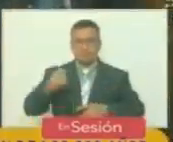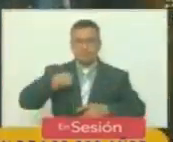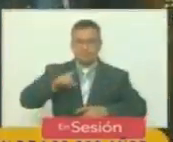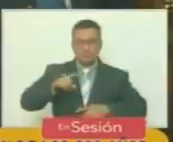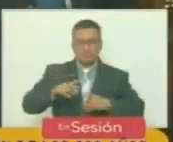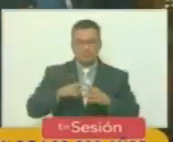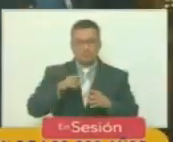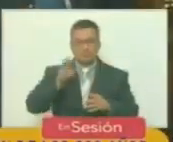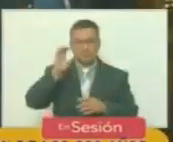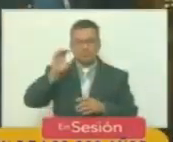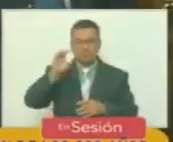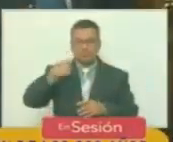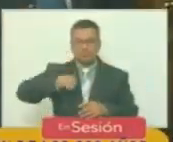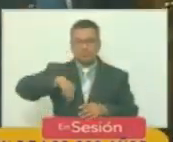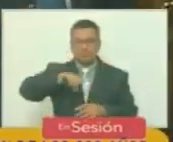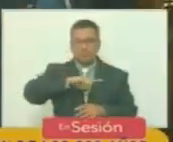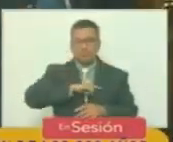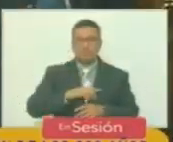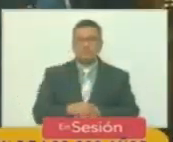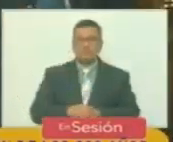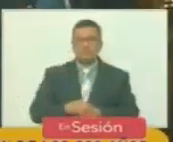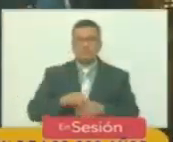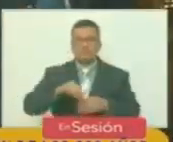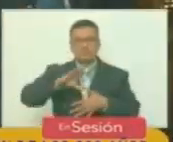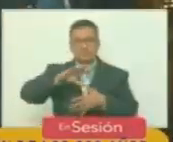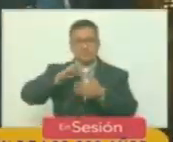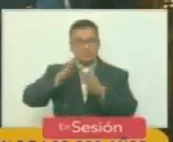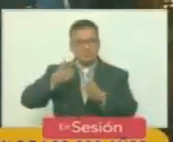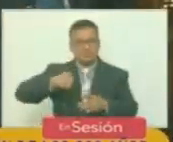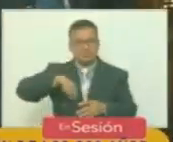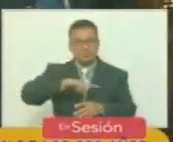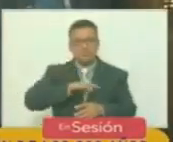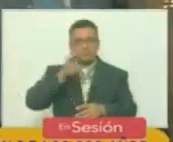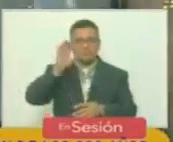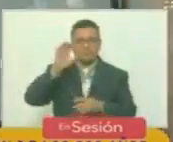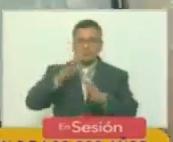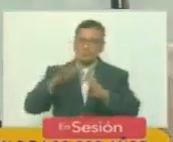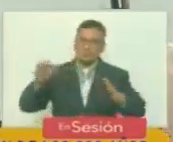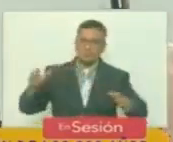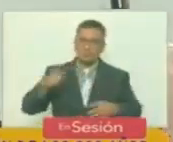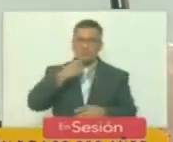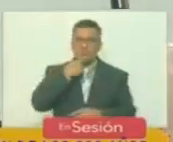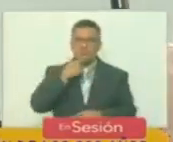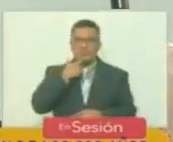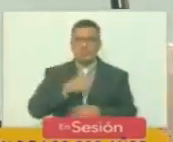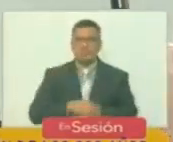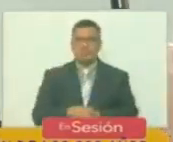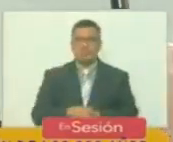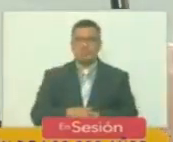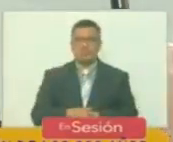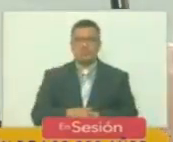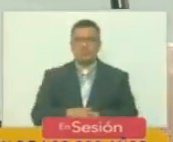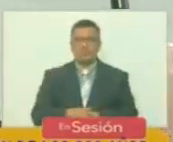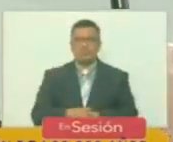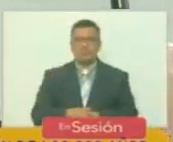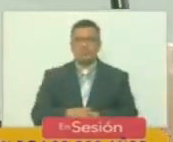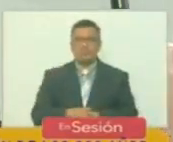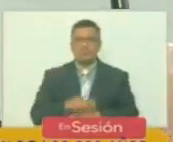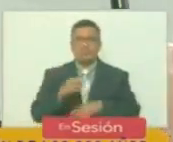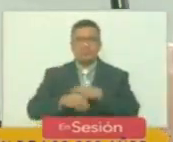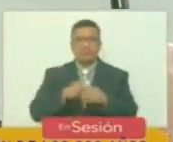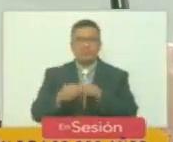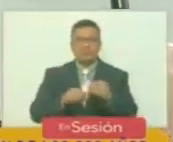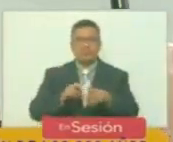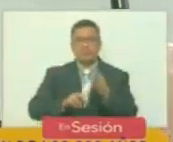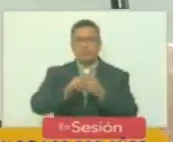patria los americanos los latinoamericanos la patria grande y bonita bueno cumplimos